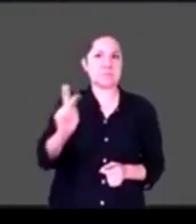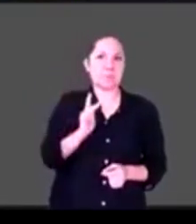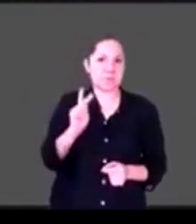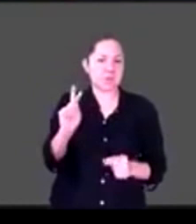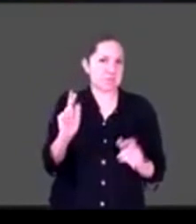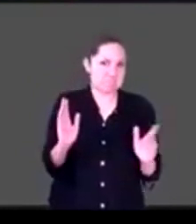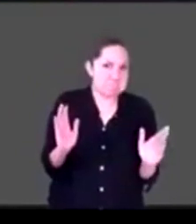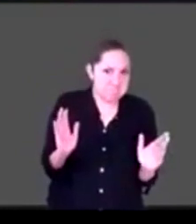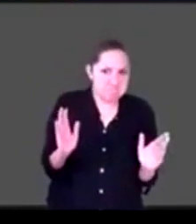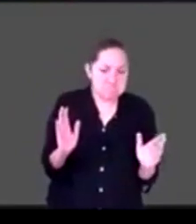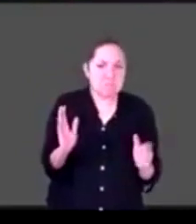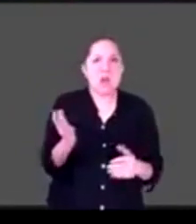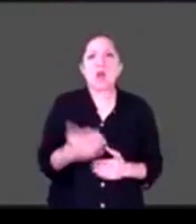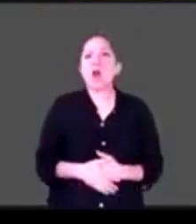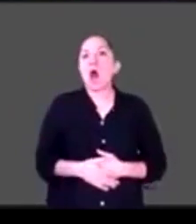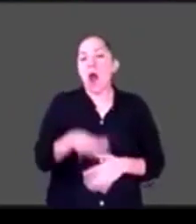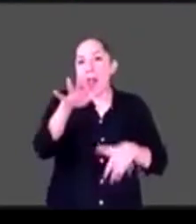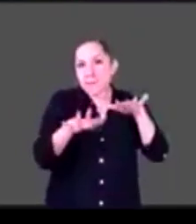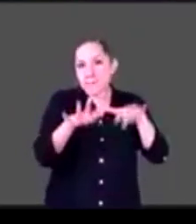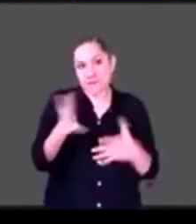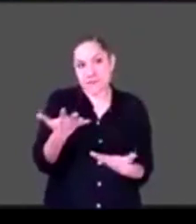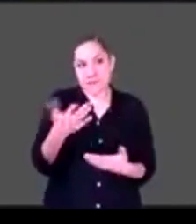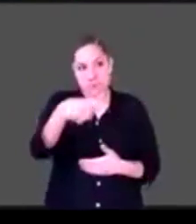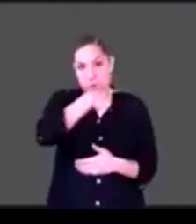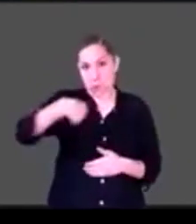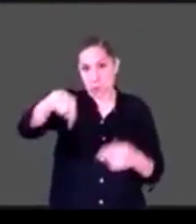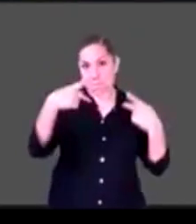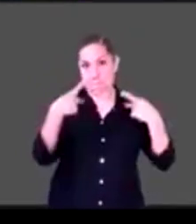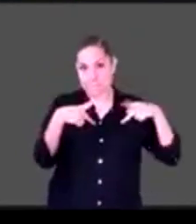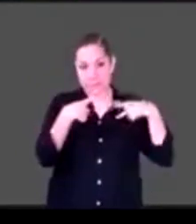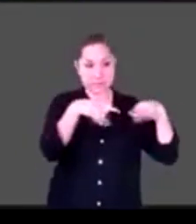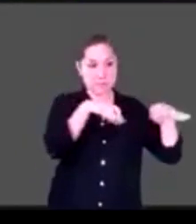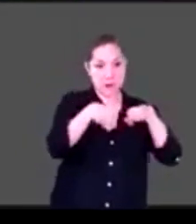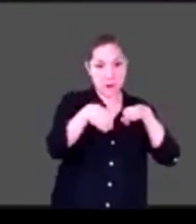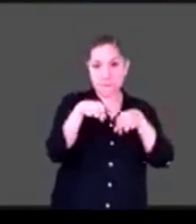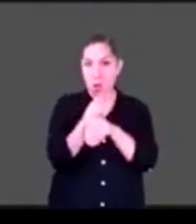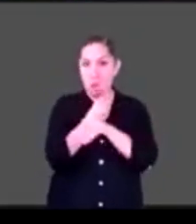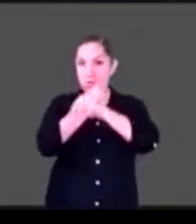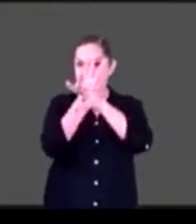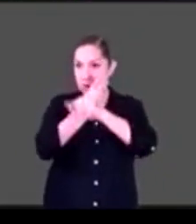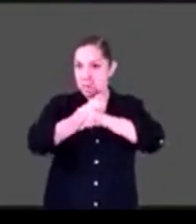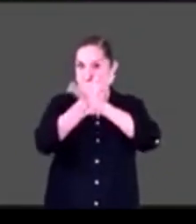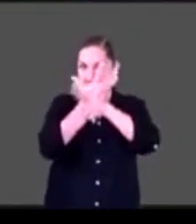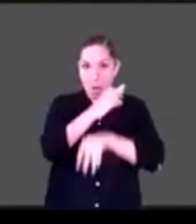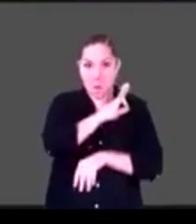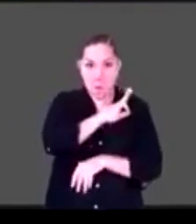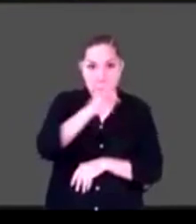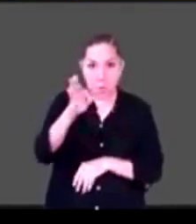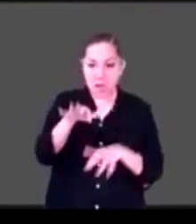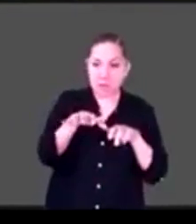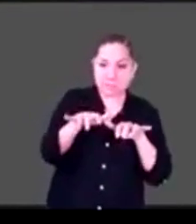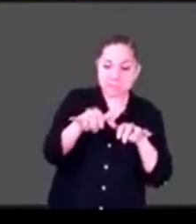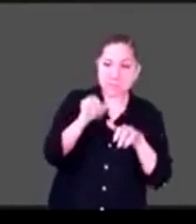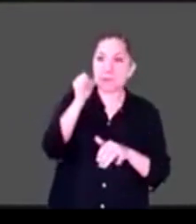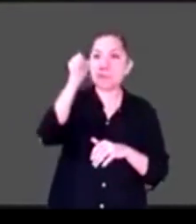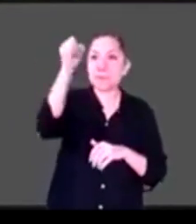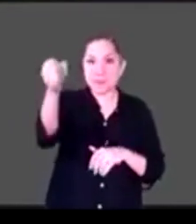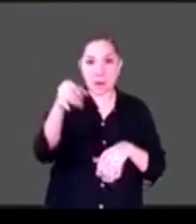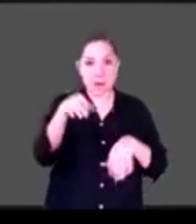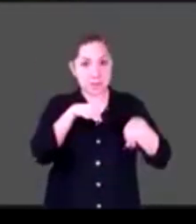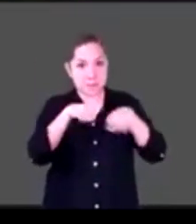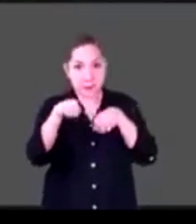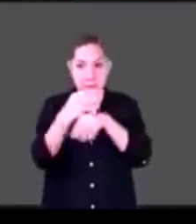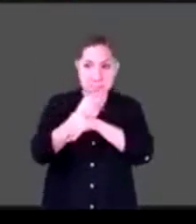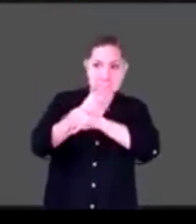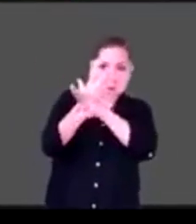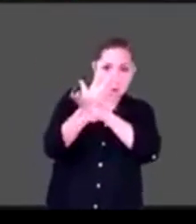si tiene la suerte de seguir trabajando a distancia, pues trabaja a distancia. Y trabajas más a distancia, ¿no? Porque también si,